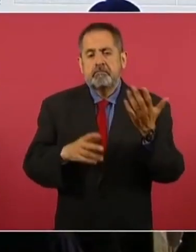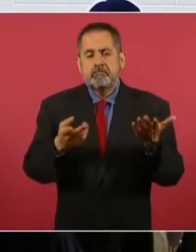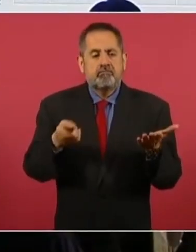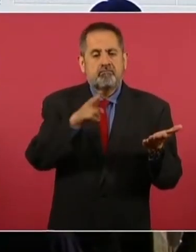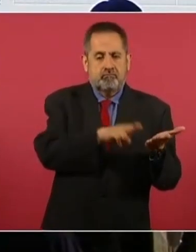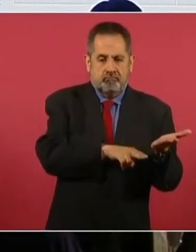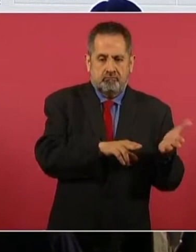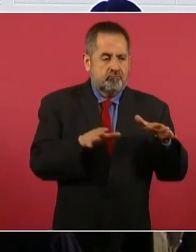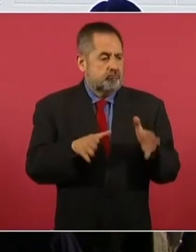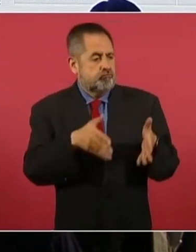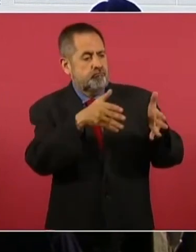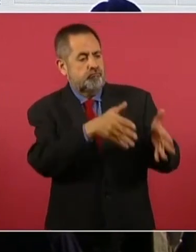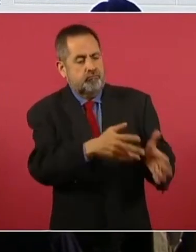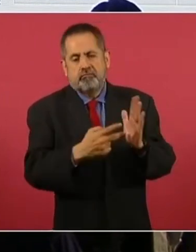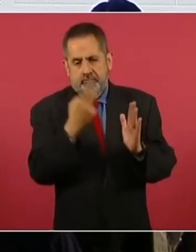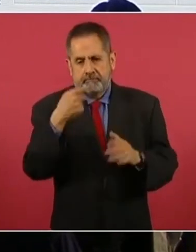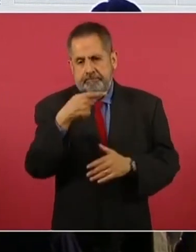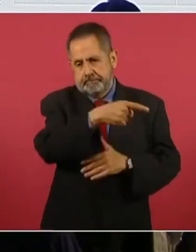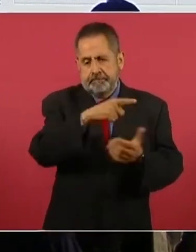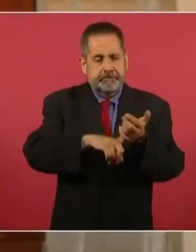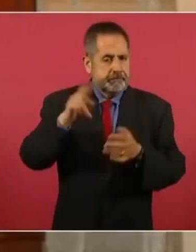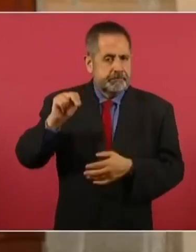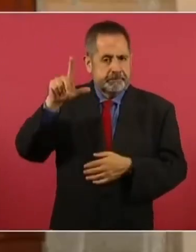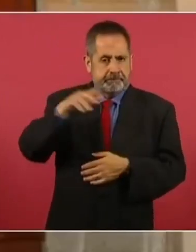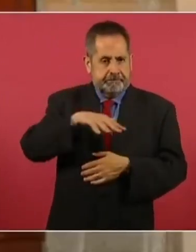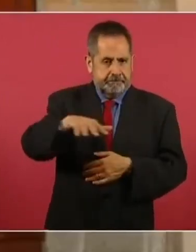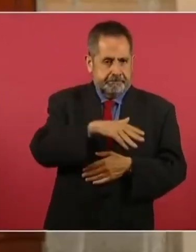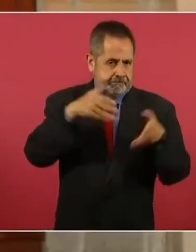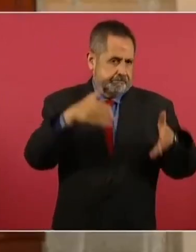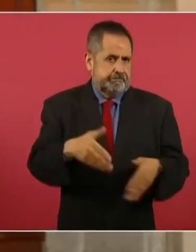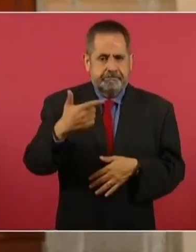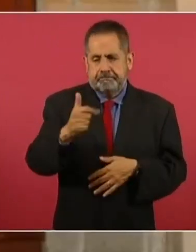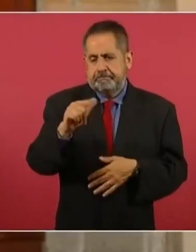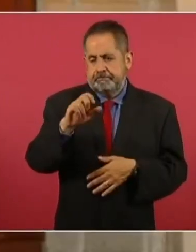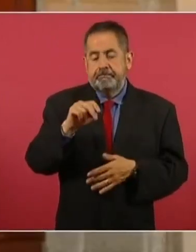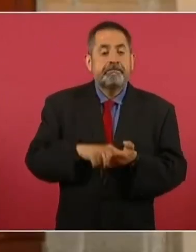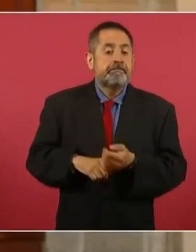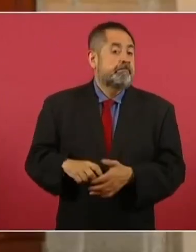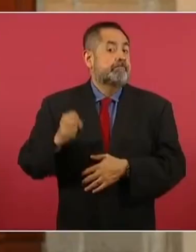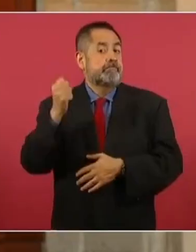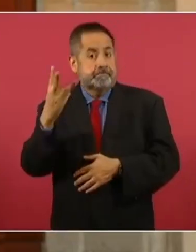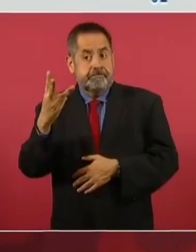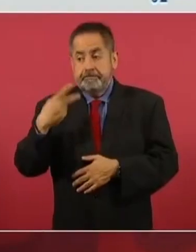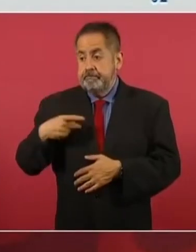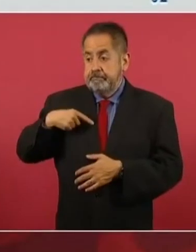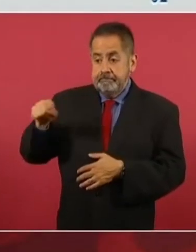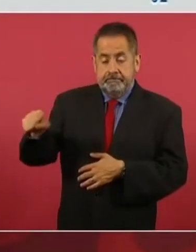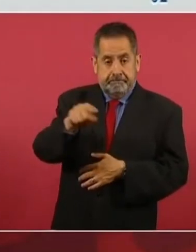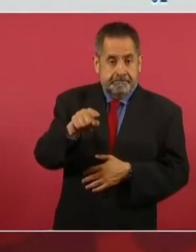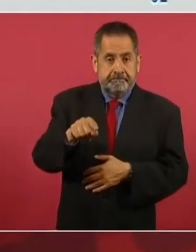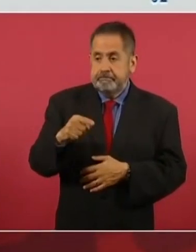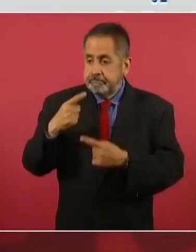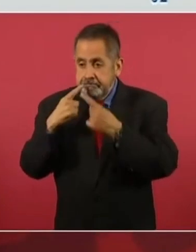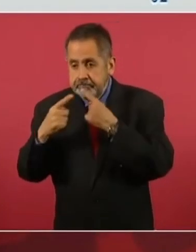cementerio de Galeana Nuevo León después de revisar tres peritos forenses del INCIFO más el